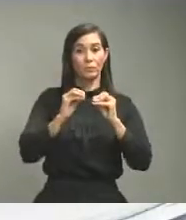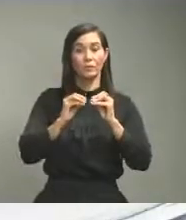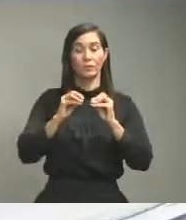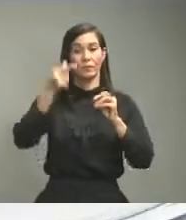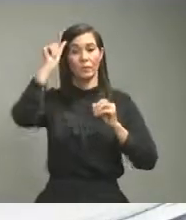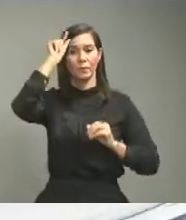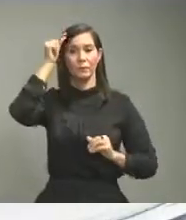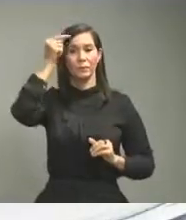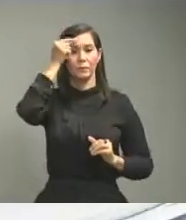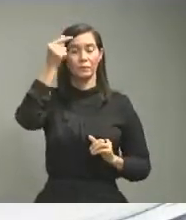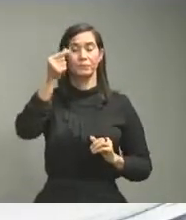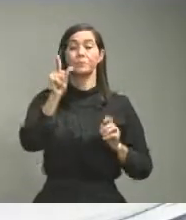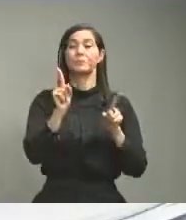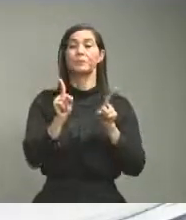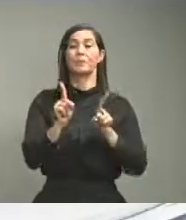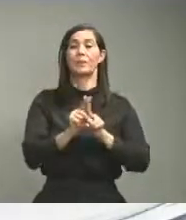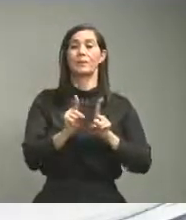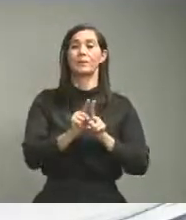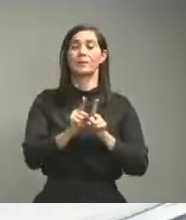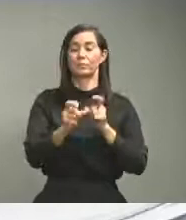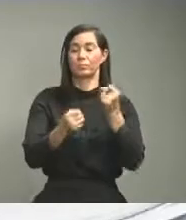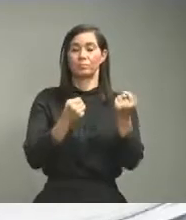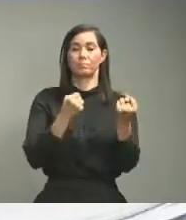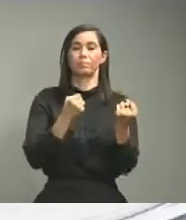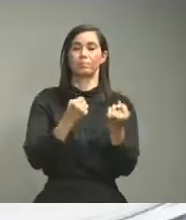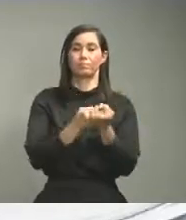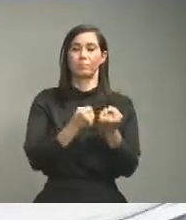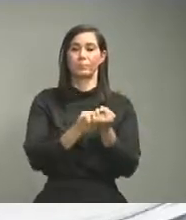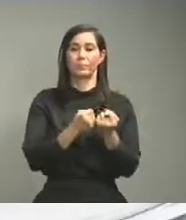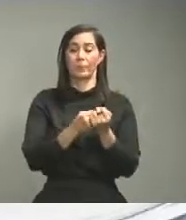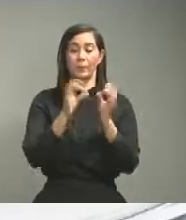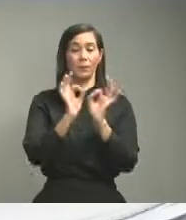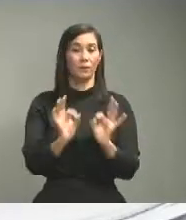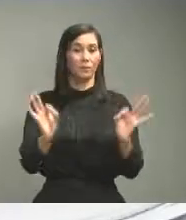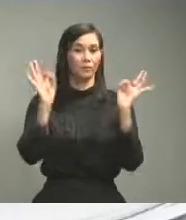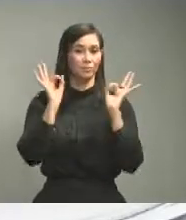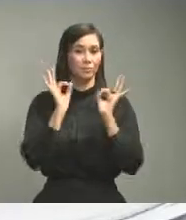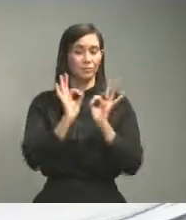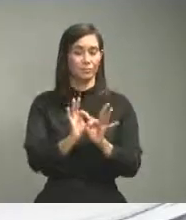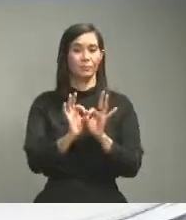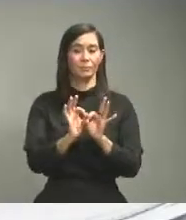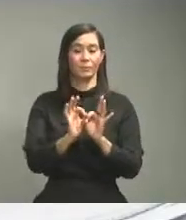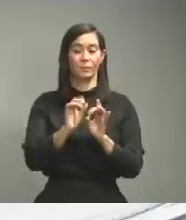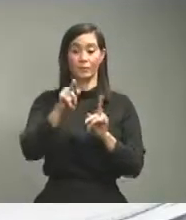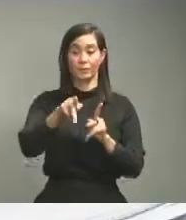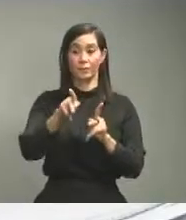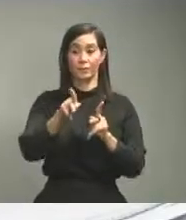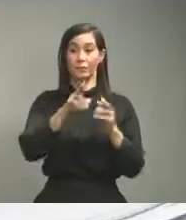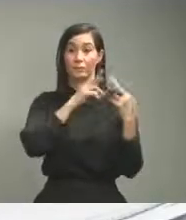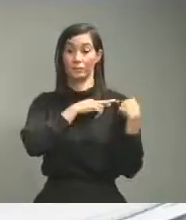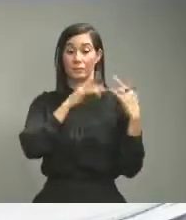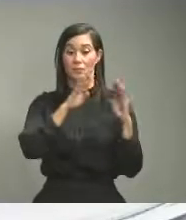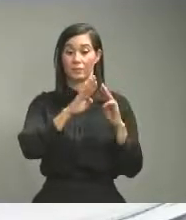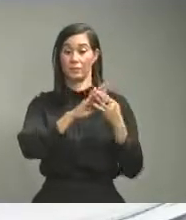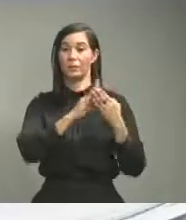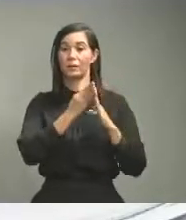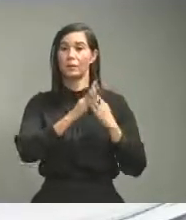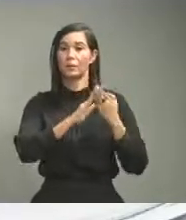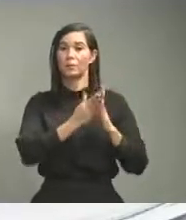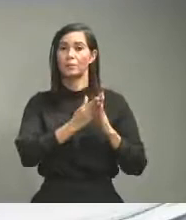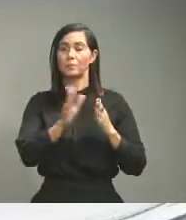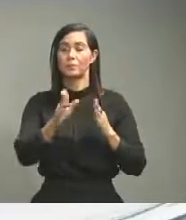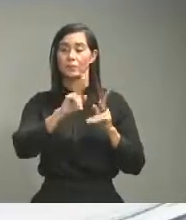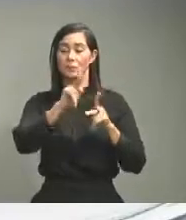Estado y la colaboración tan importante que debe tener la ciudadanía para la respuesta